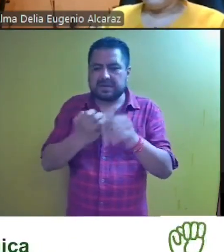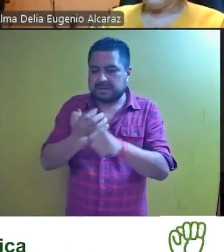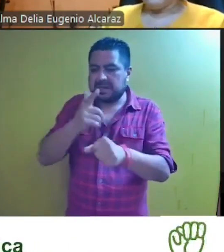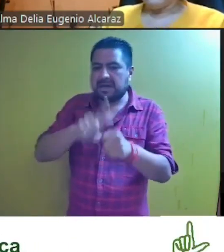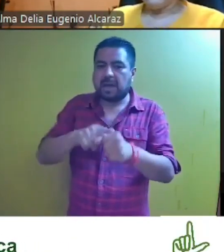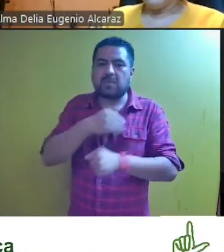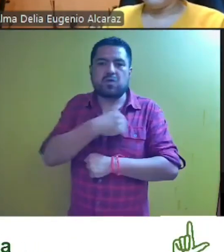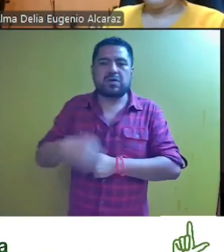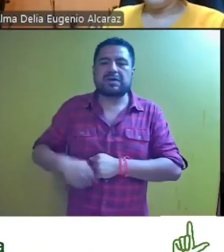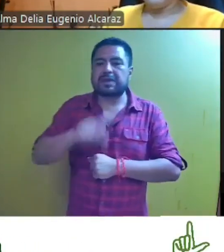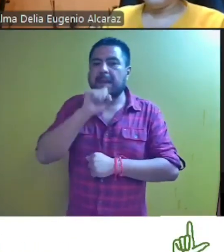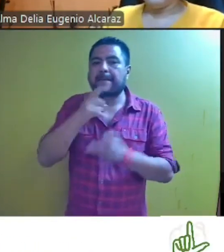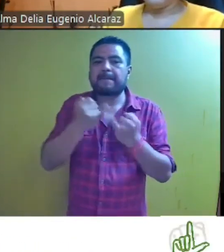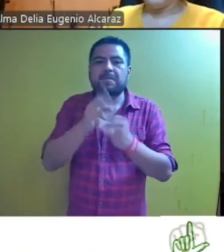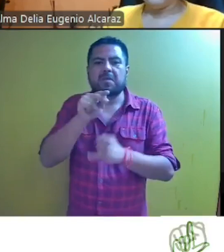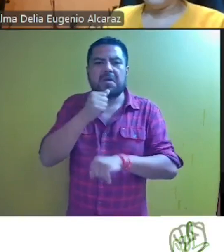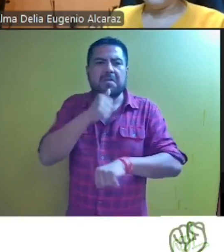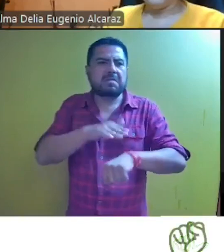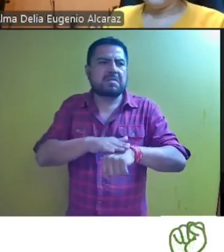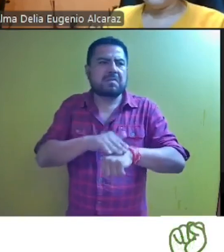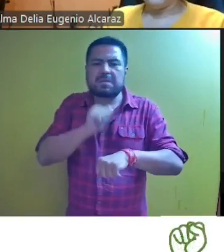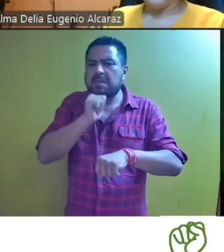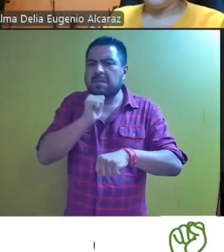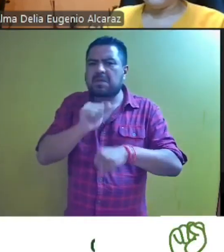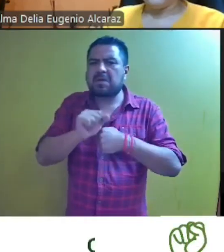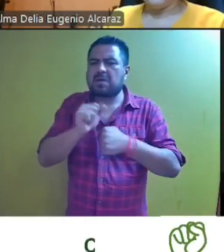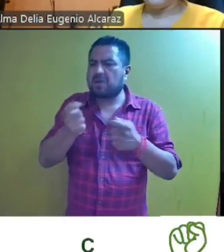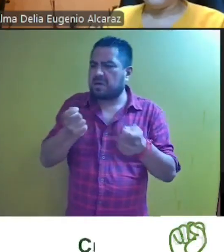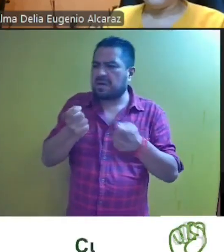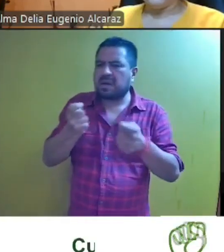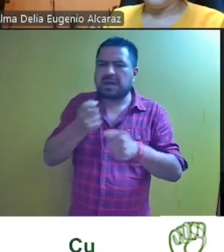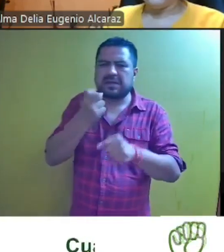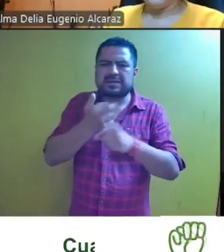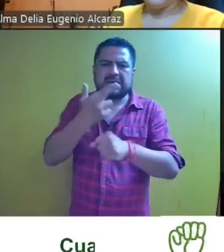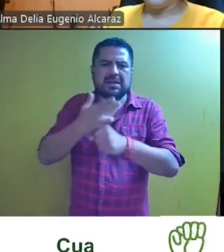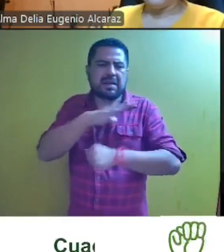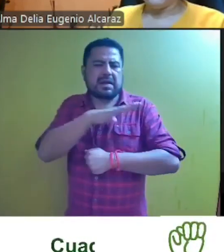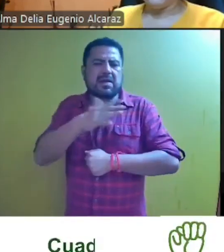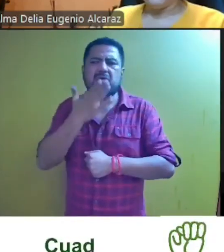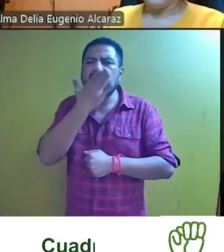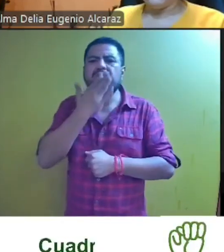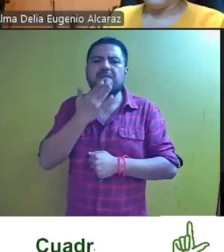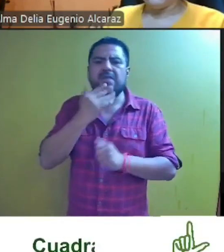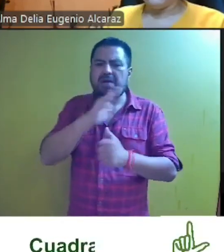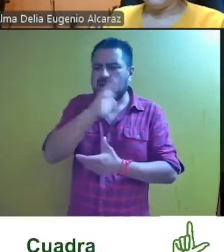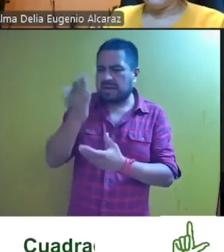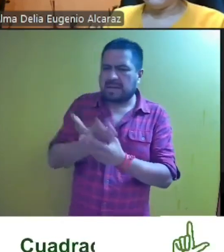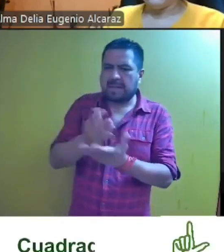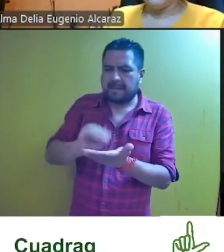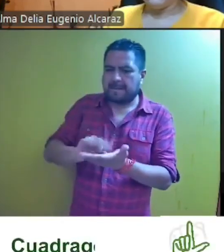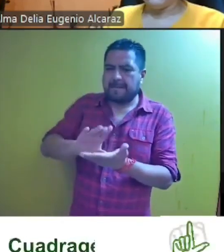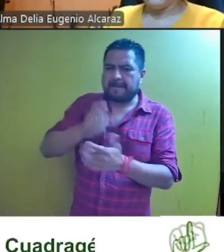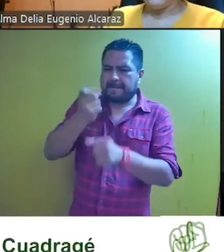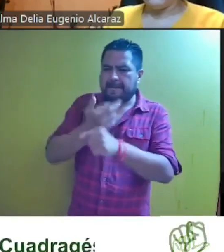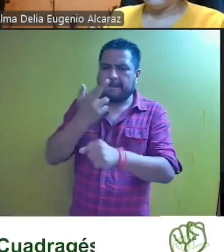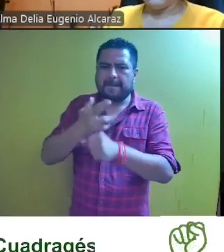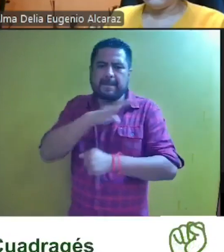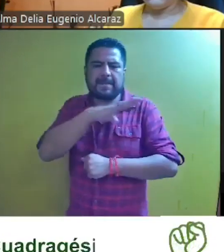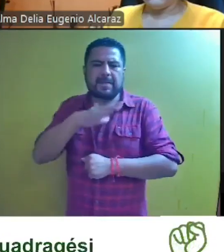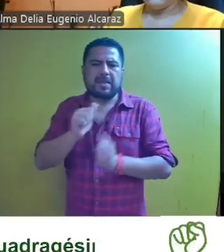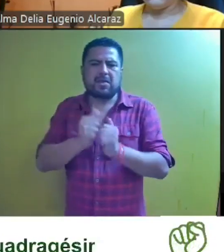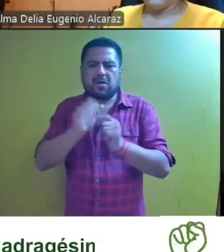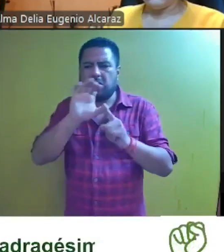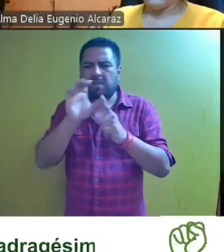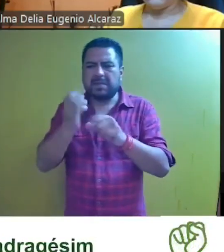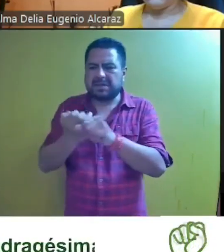y municipales no se advierte disposición que regule la figura de secretarios generales adjuntos de las secretarías generales de los